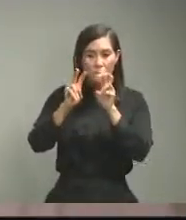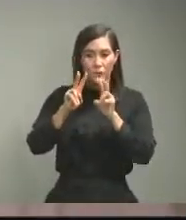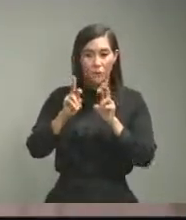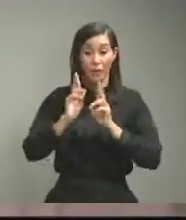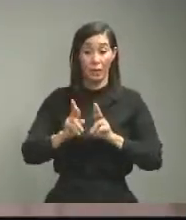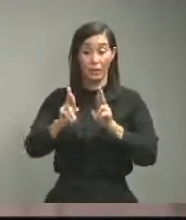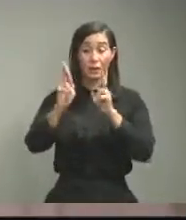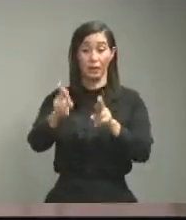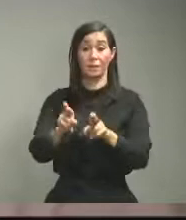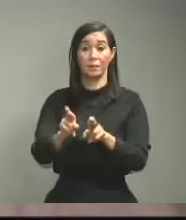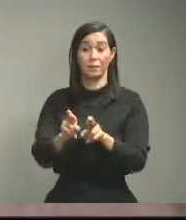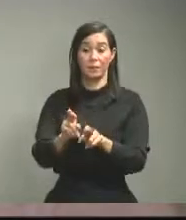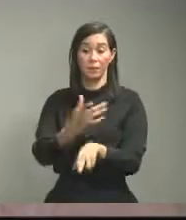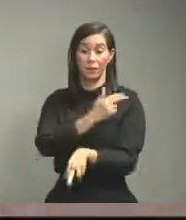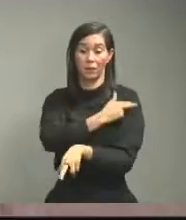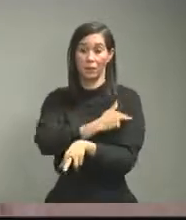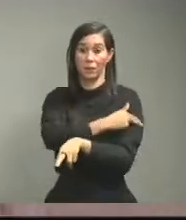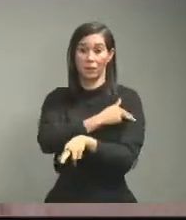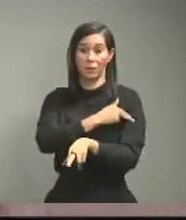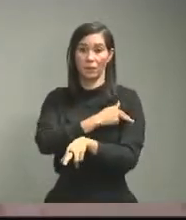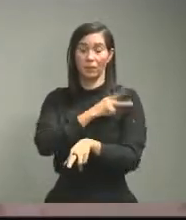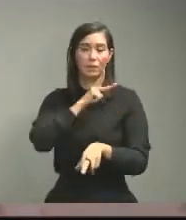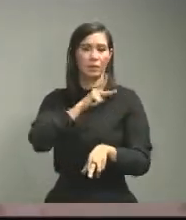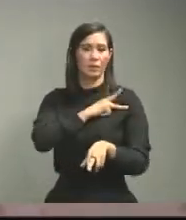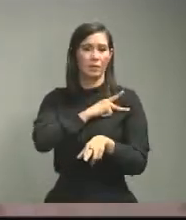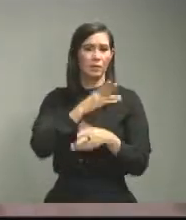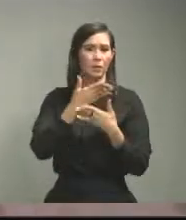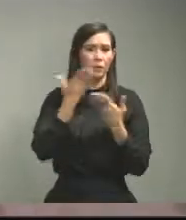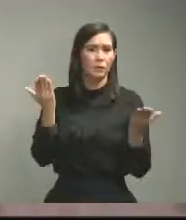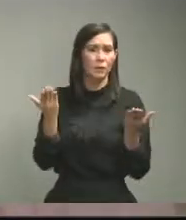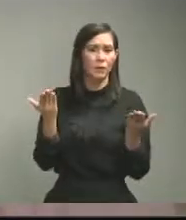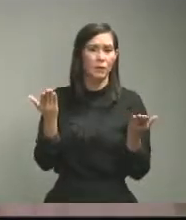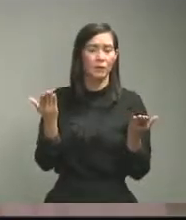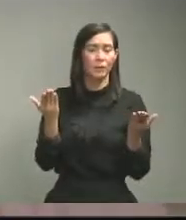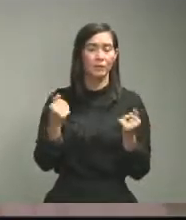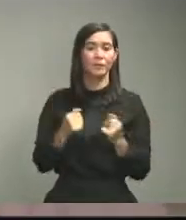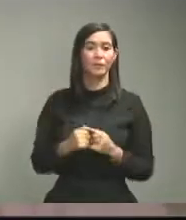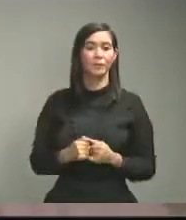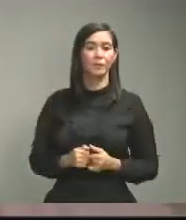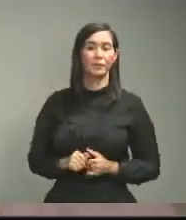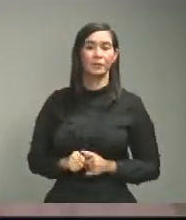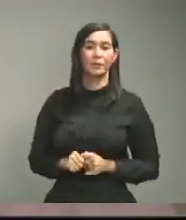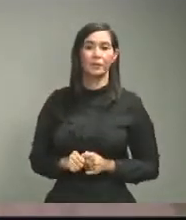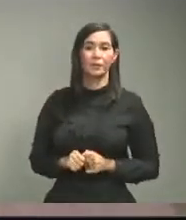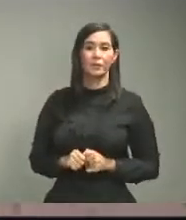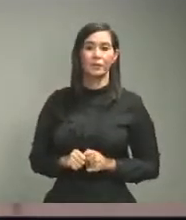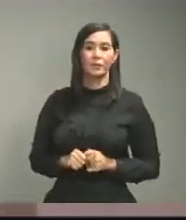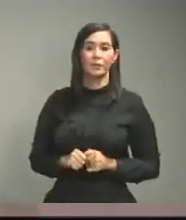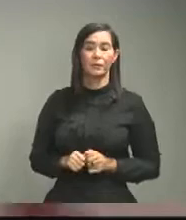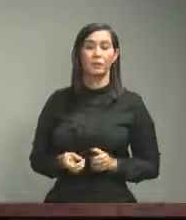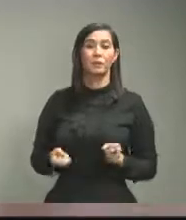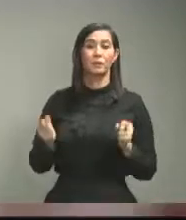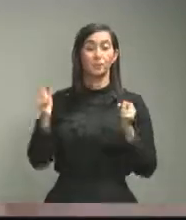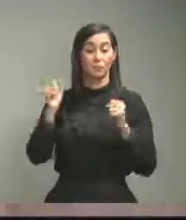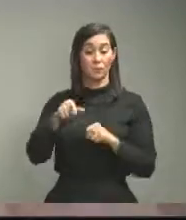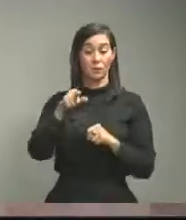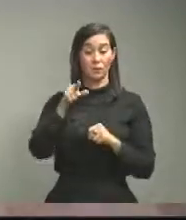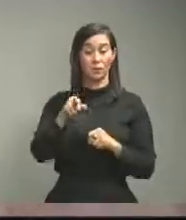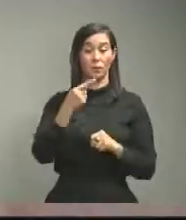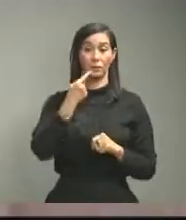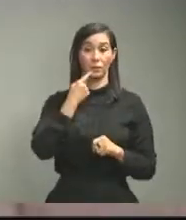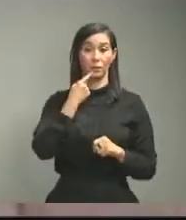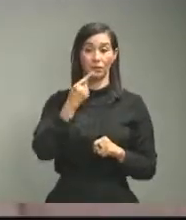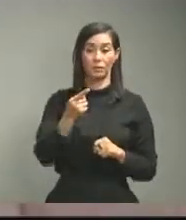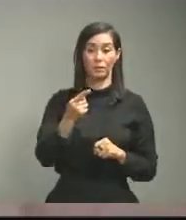ni en la clínica según información que nosotros tenemos y pudiera ser un mecanismo aunque ya usted acaba de